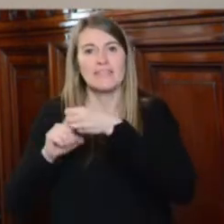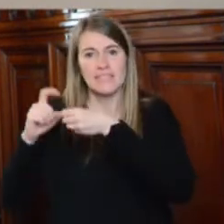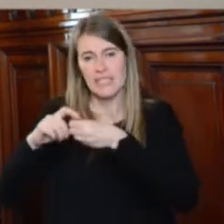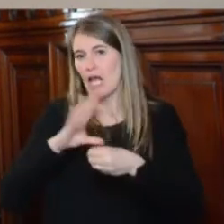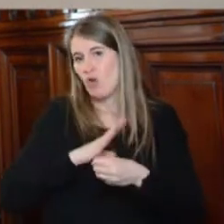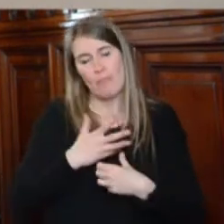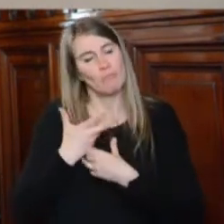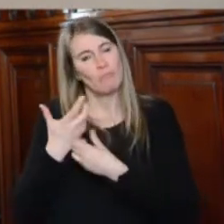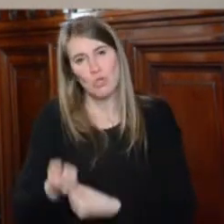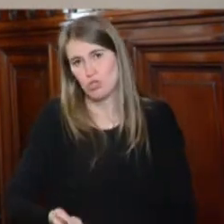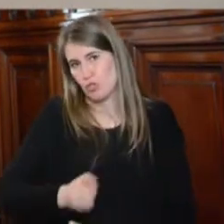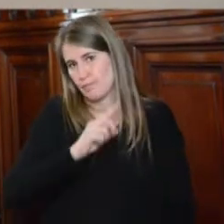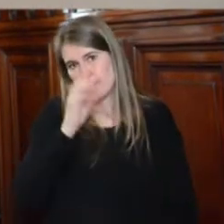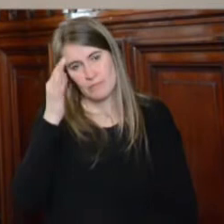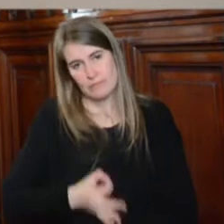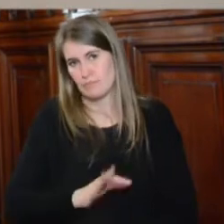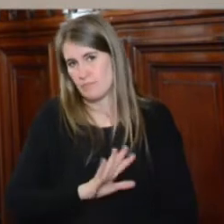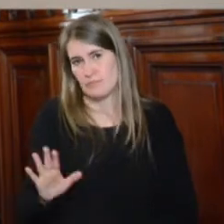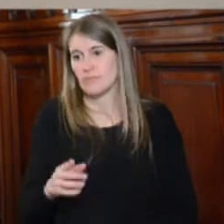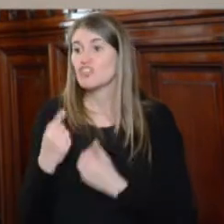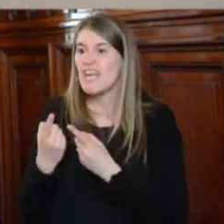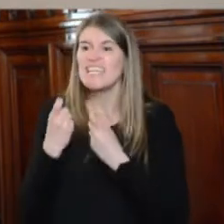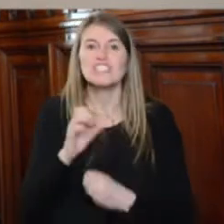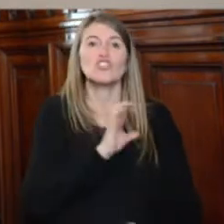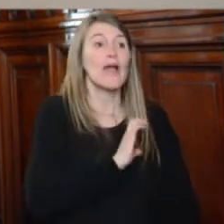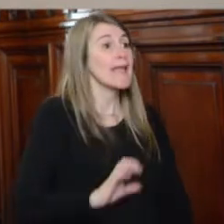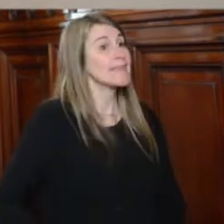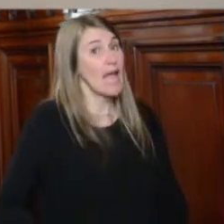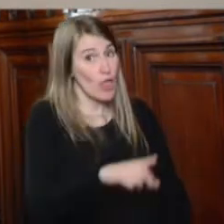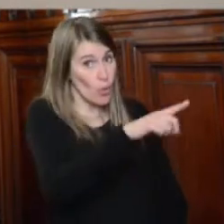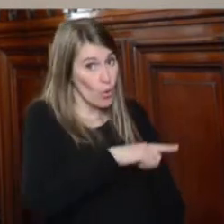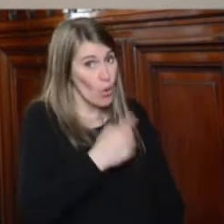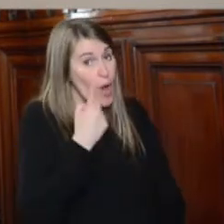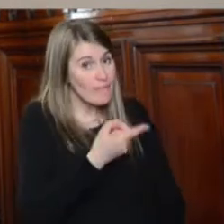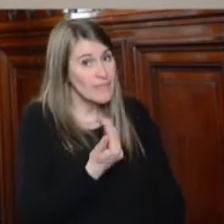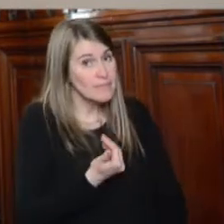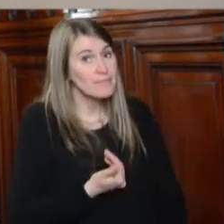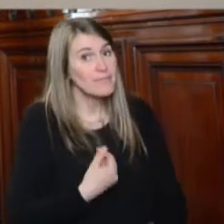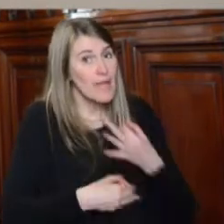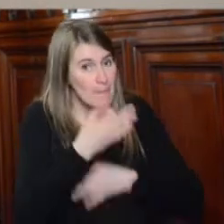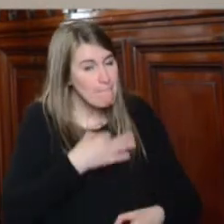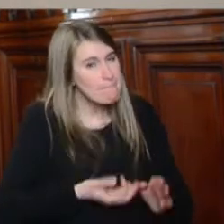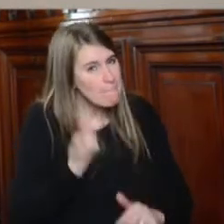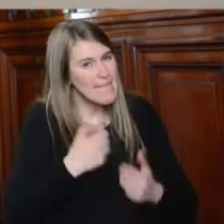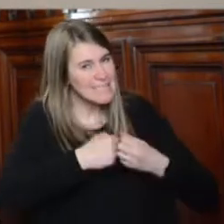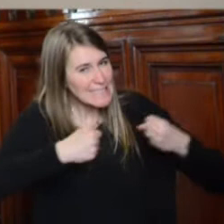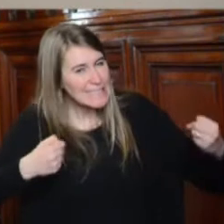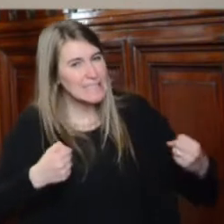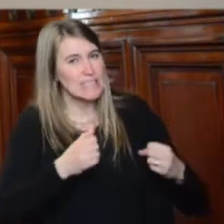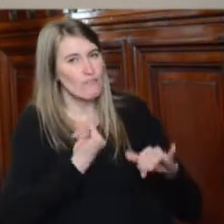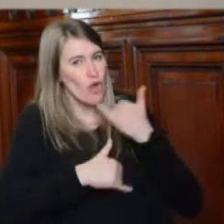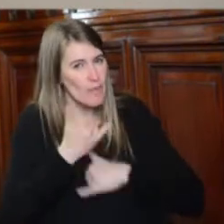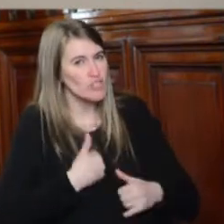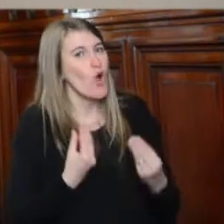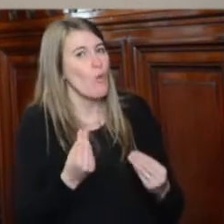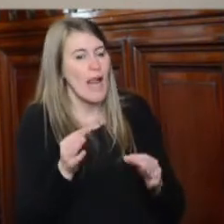Y en ese sentido también quisiera escuchar del Estado como de las organizaciones solicitantes mayor información en torno a las medidas que se